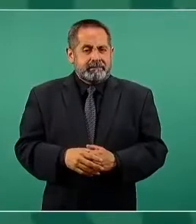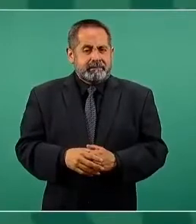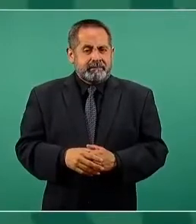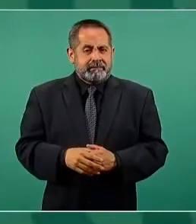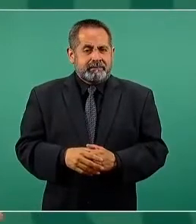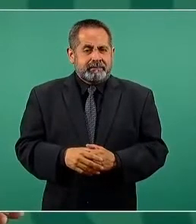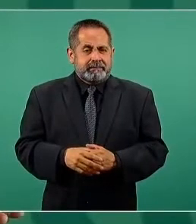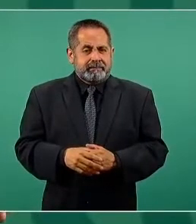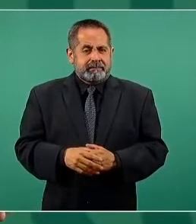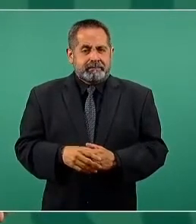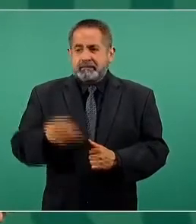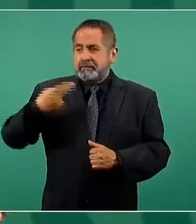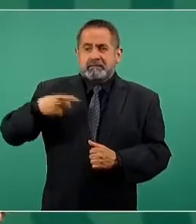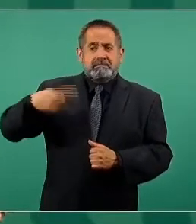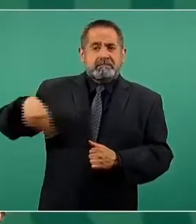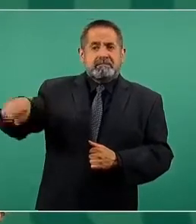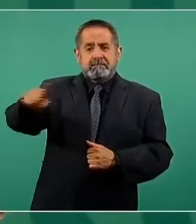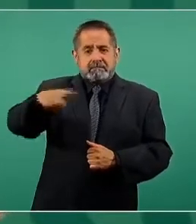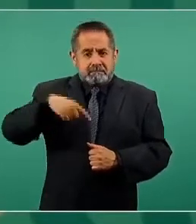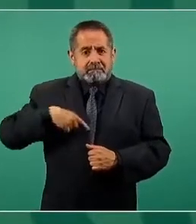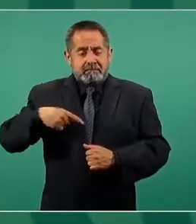Pues el consumidor.